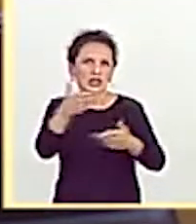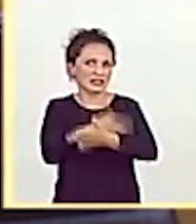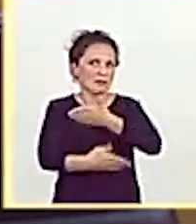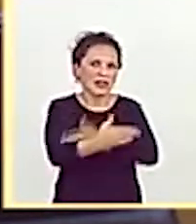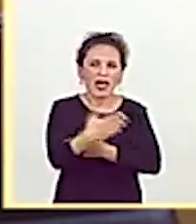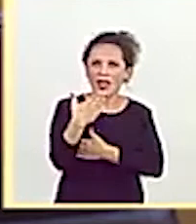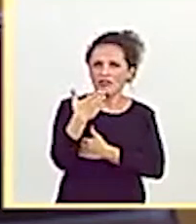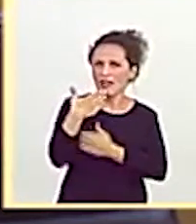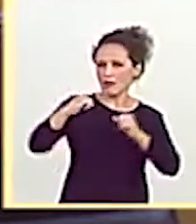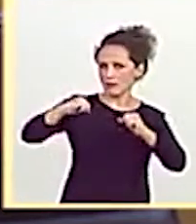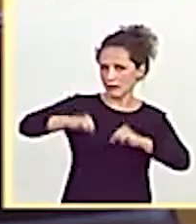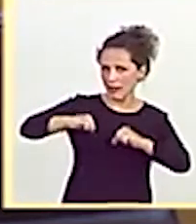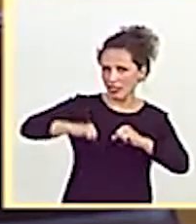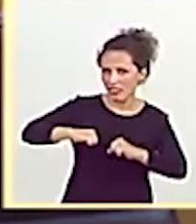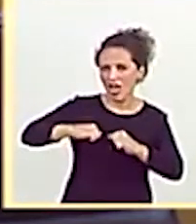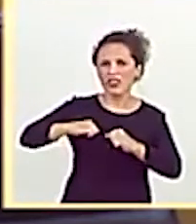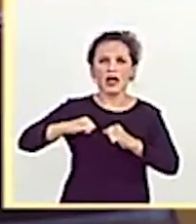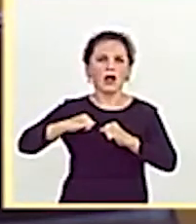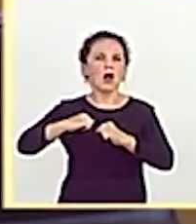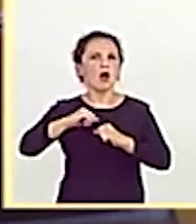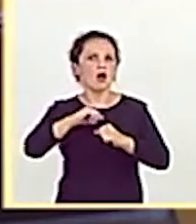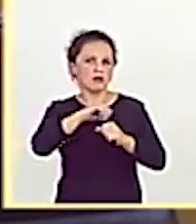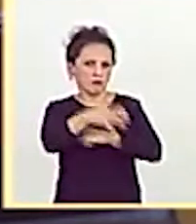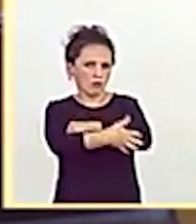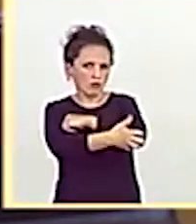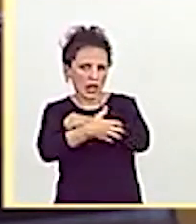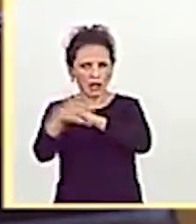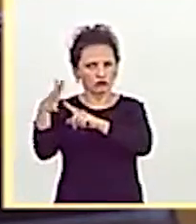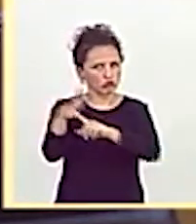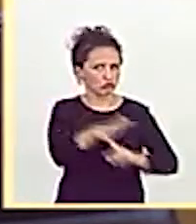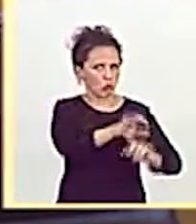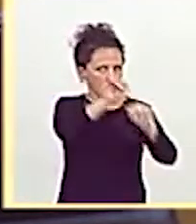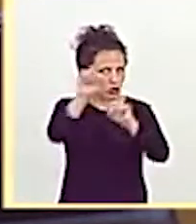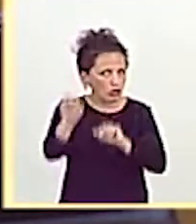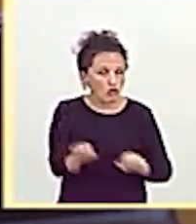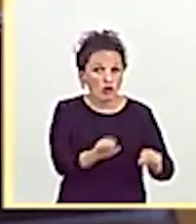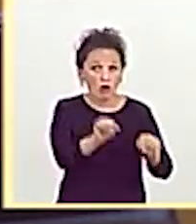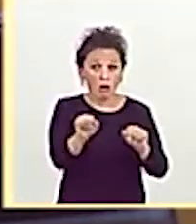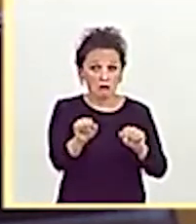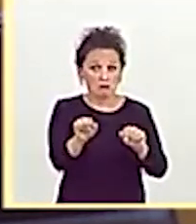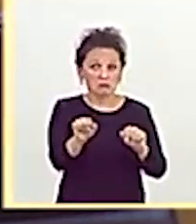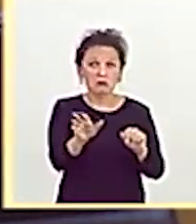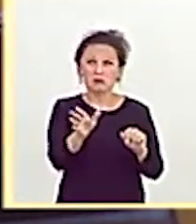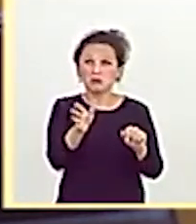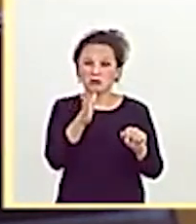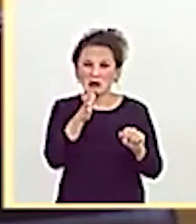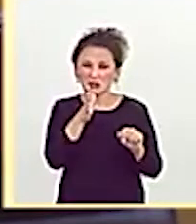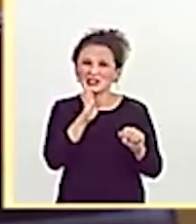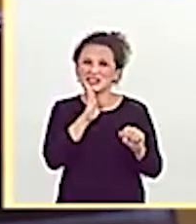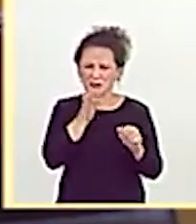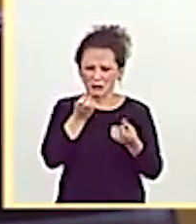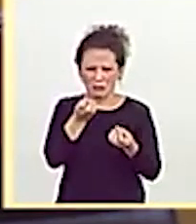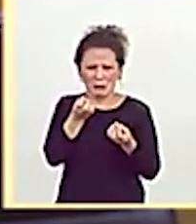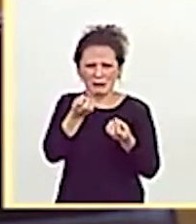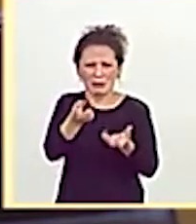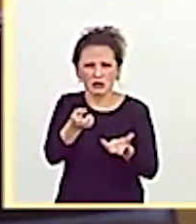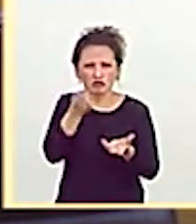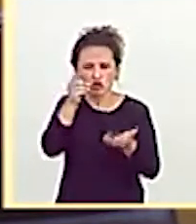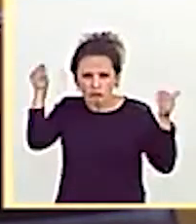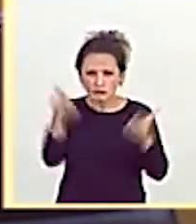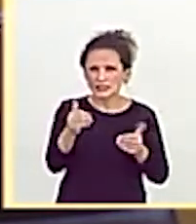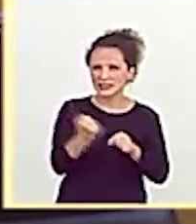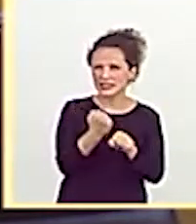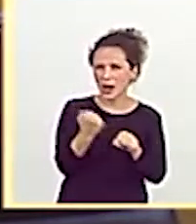edad avanzada, de protección contra la pobreza y la exclusión así que una mirada solo desde trabajo pues la verdad parece